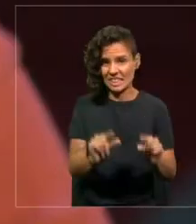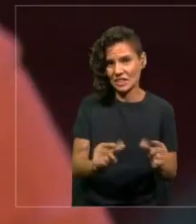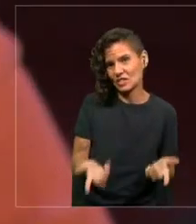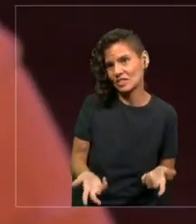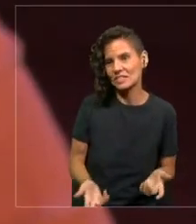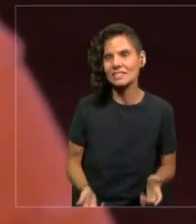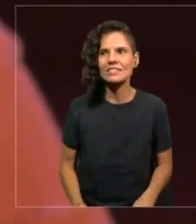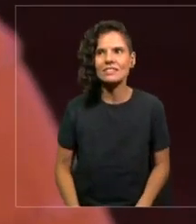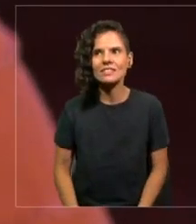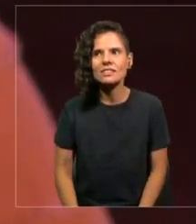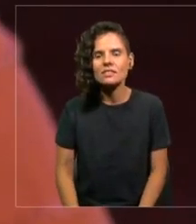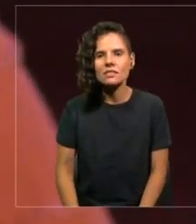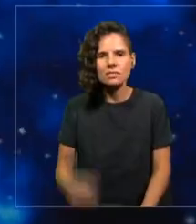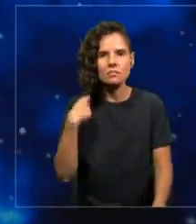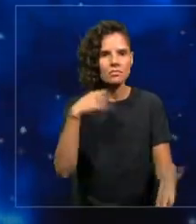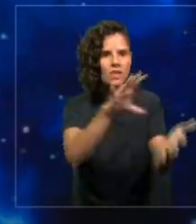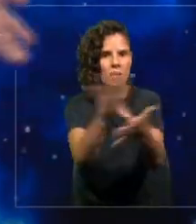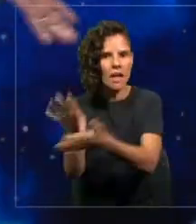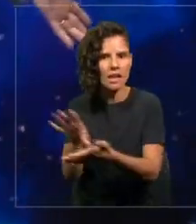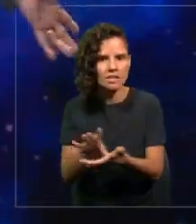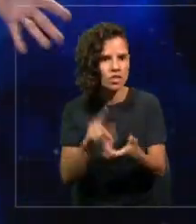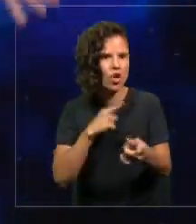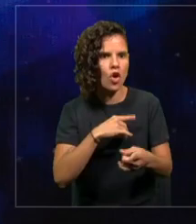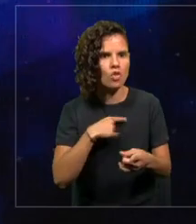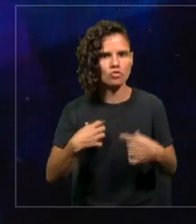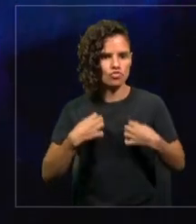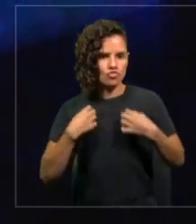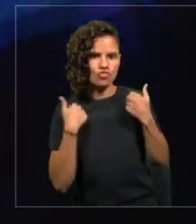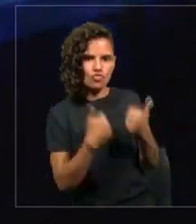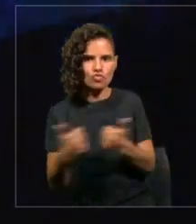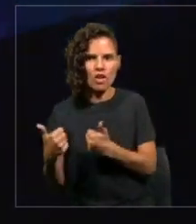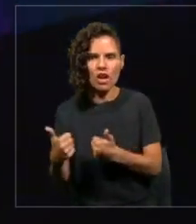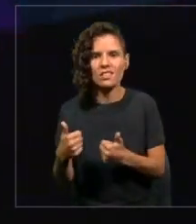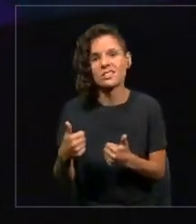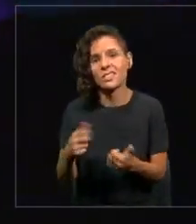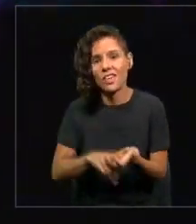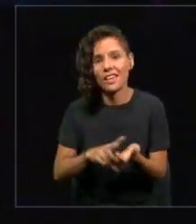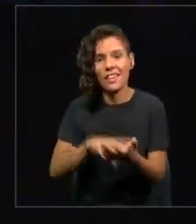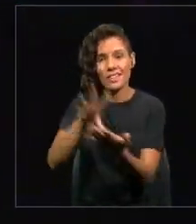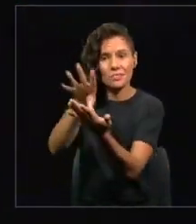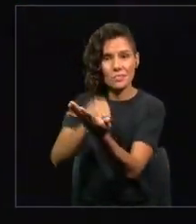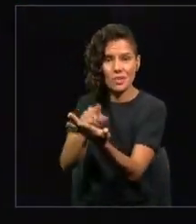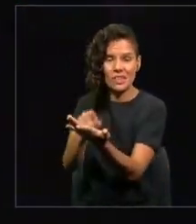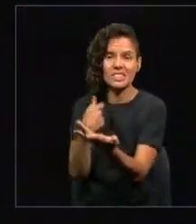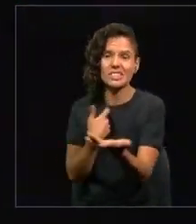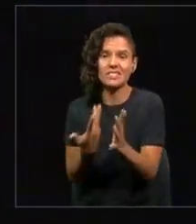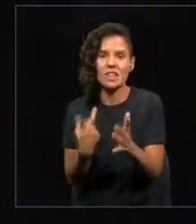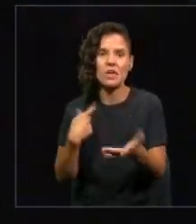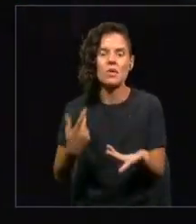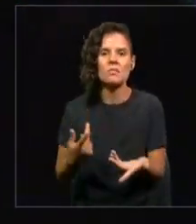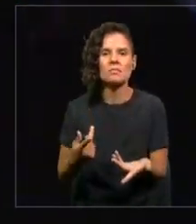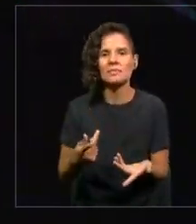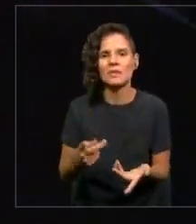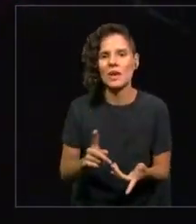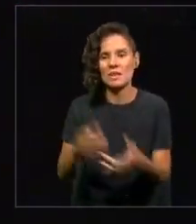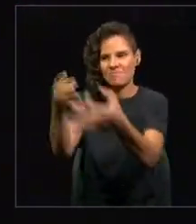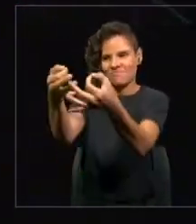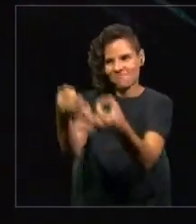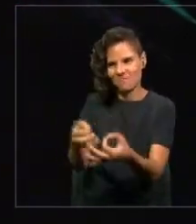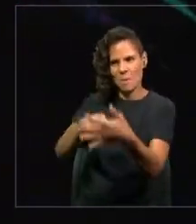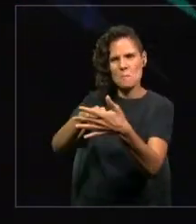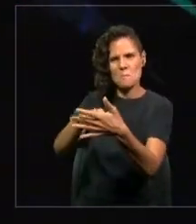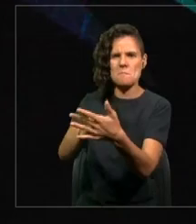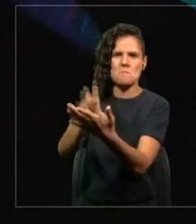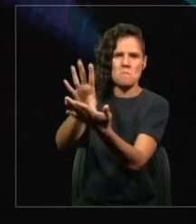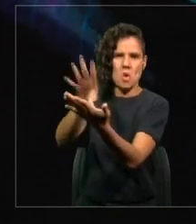Y no en todos los países, me queda igual, así que los promedios claramente están más o menos. Pero el mundo de los promedios